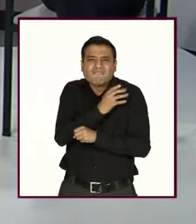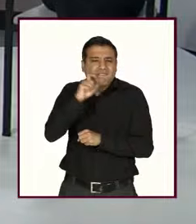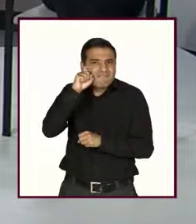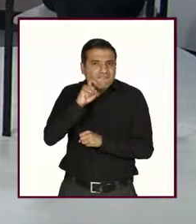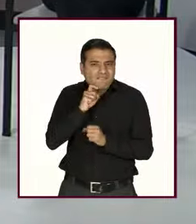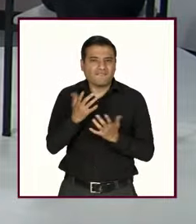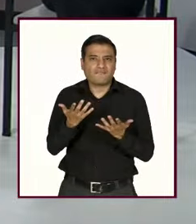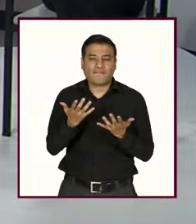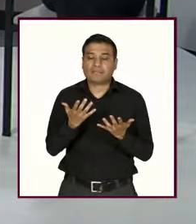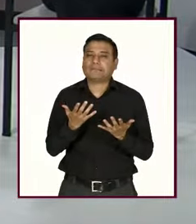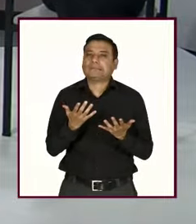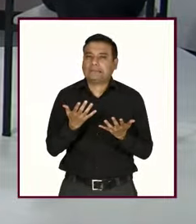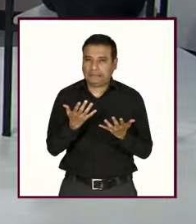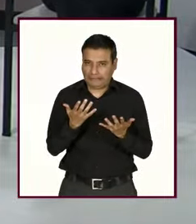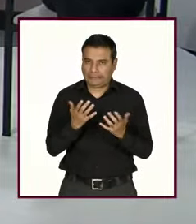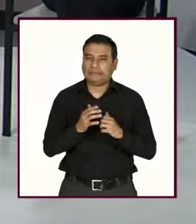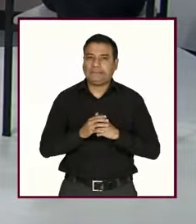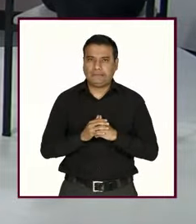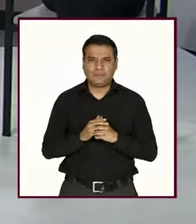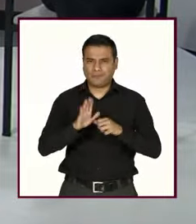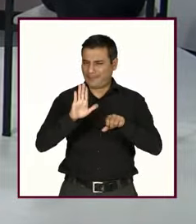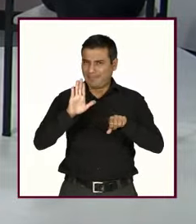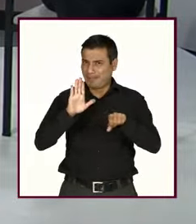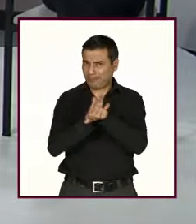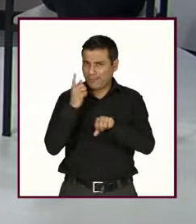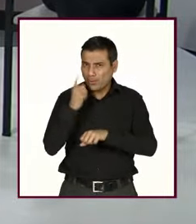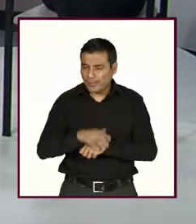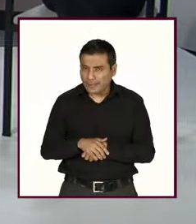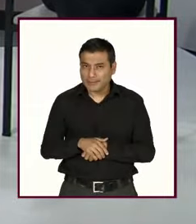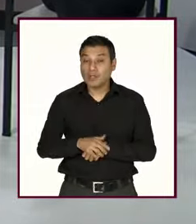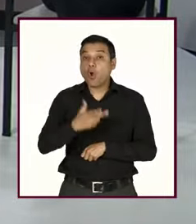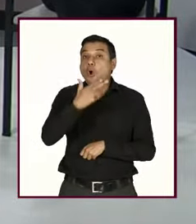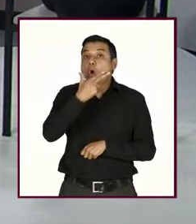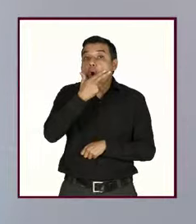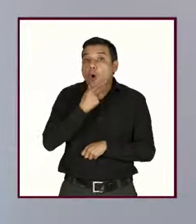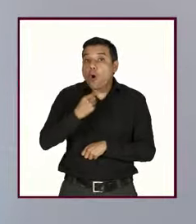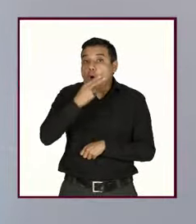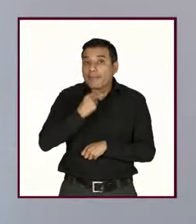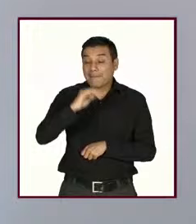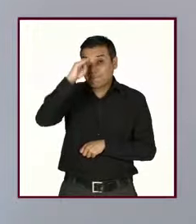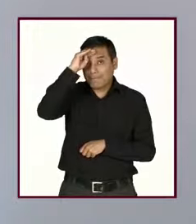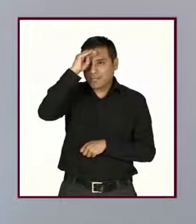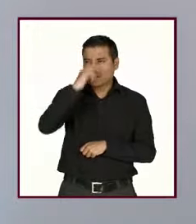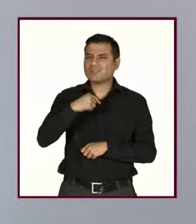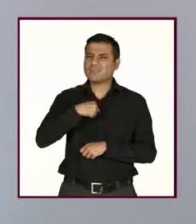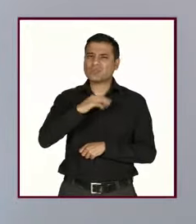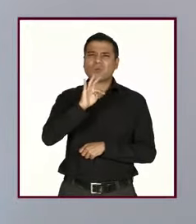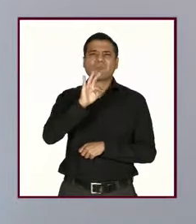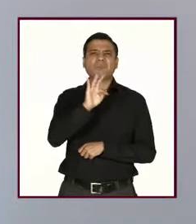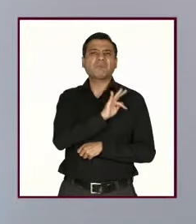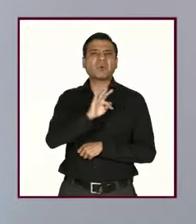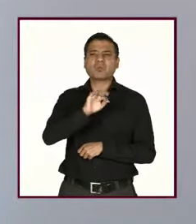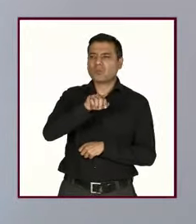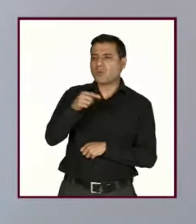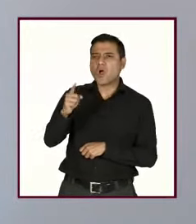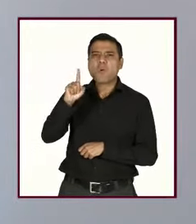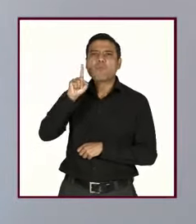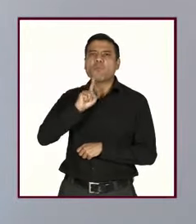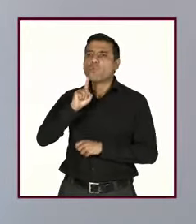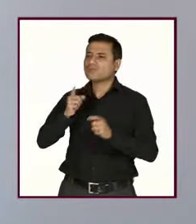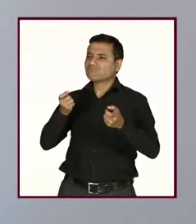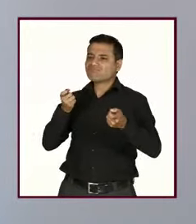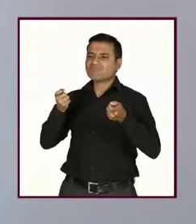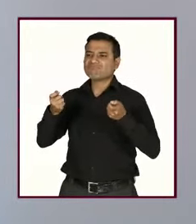fondo el aprendizaje de los hombres de que pueden decidir sobre la sexualidad de las